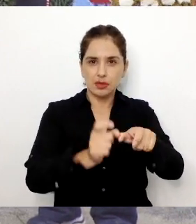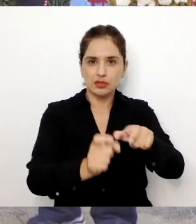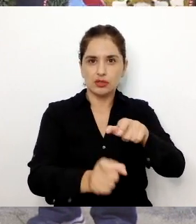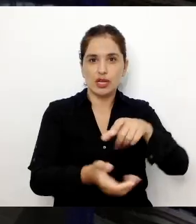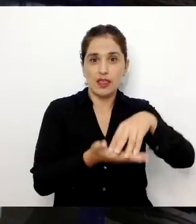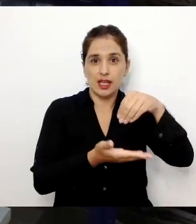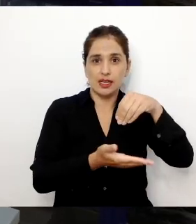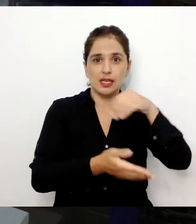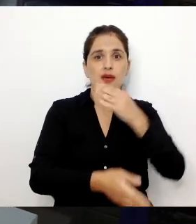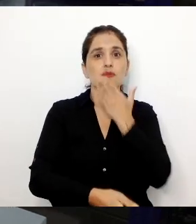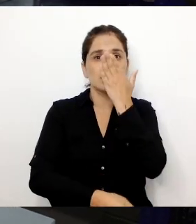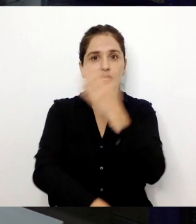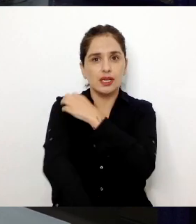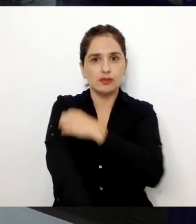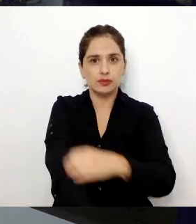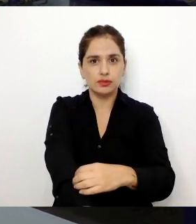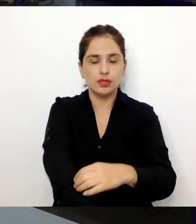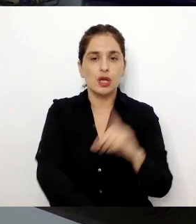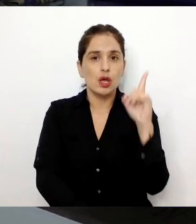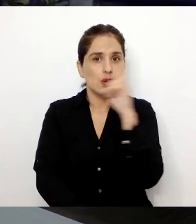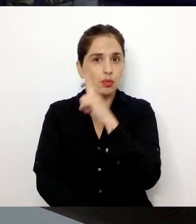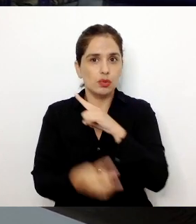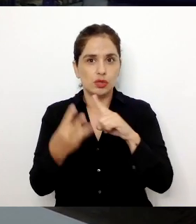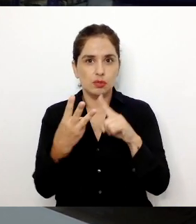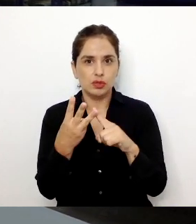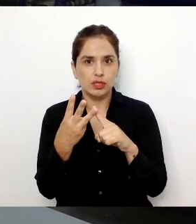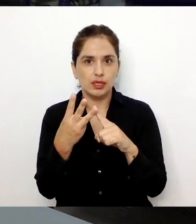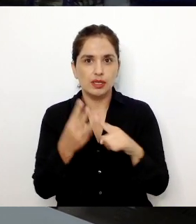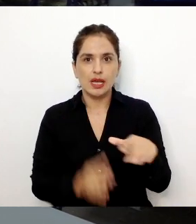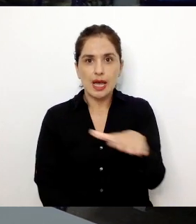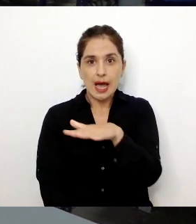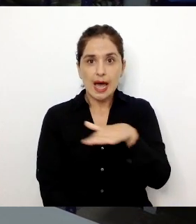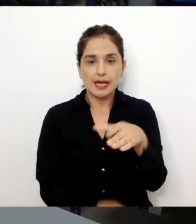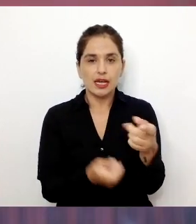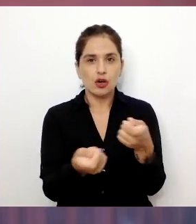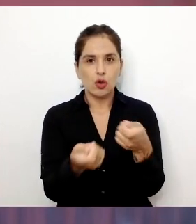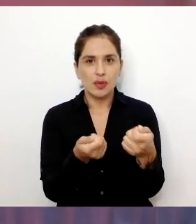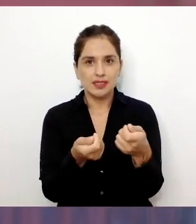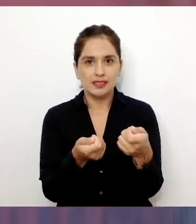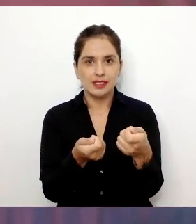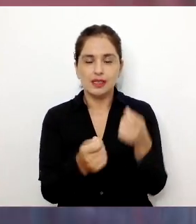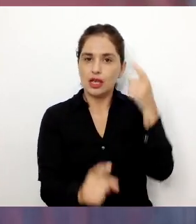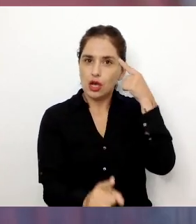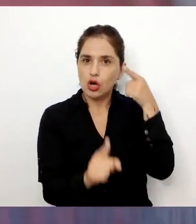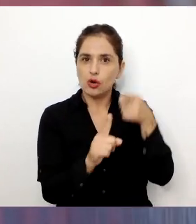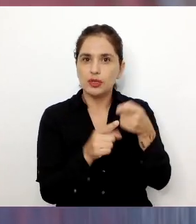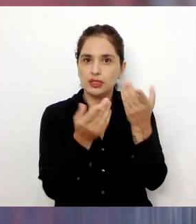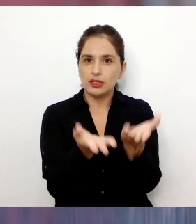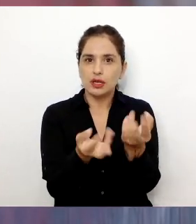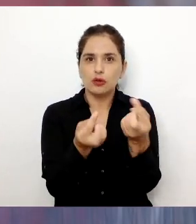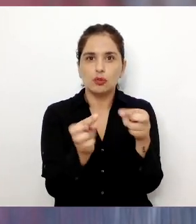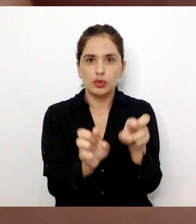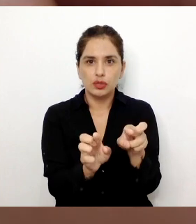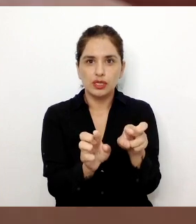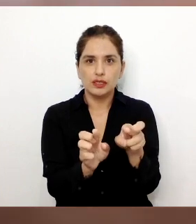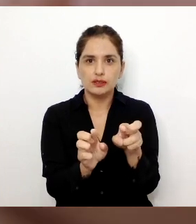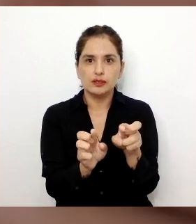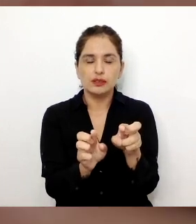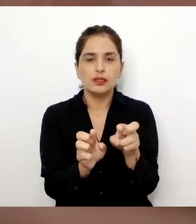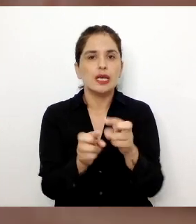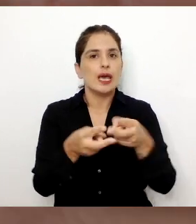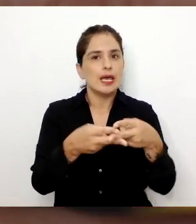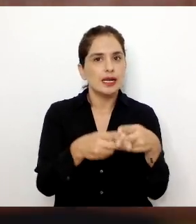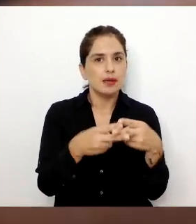a Punta Arenas. Por último, el tercer gran pilar es nuestra área comercial, cuya misión es generar oportunidades y plataformas